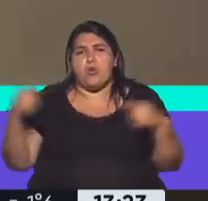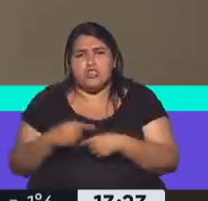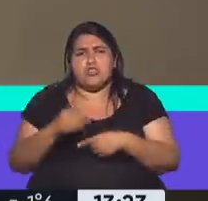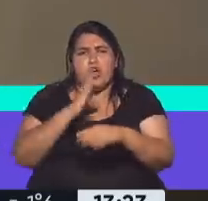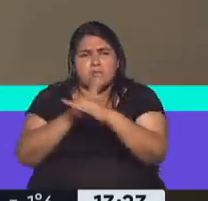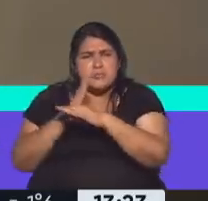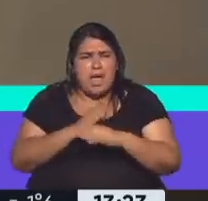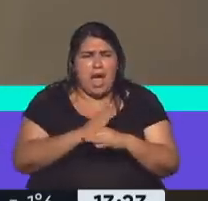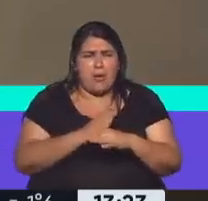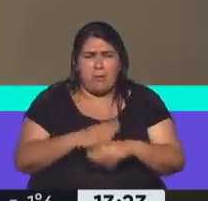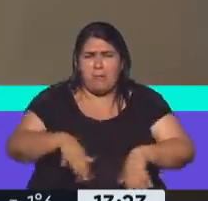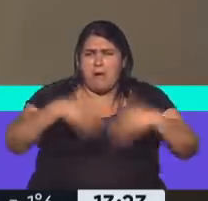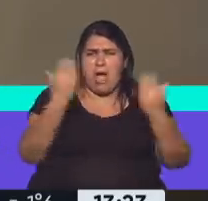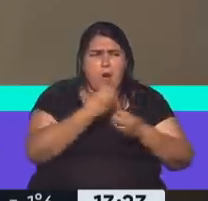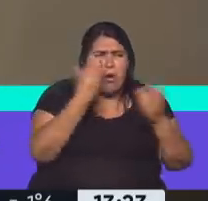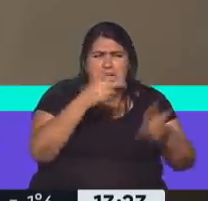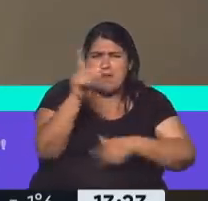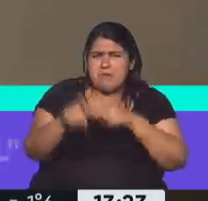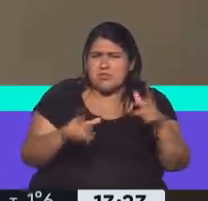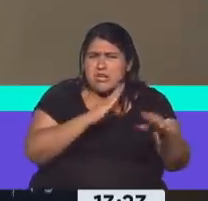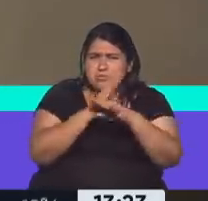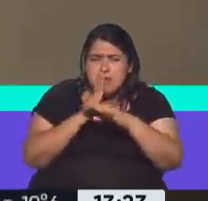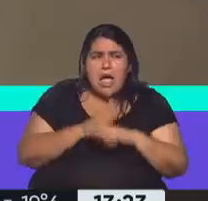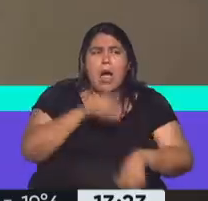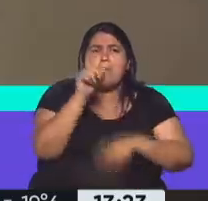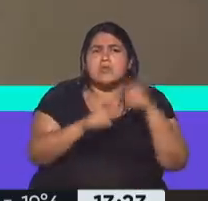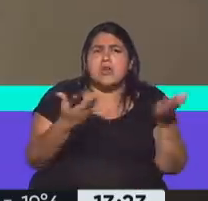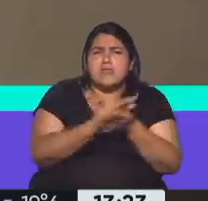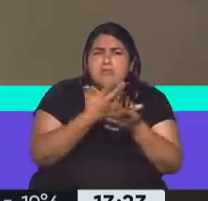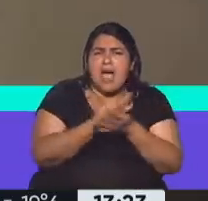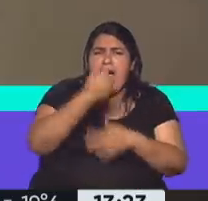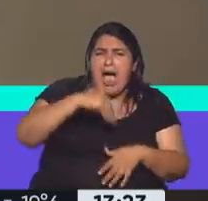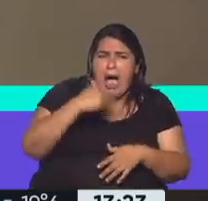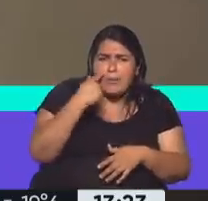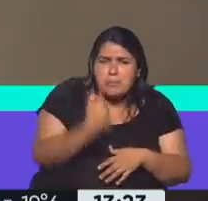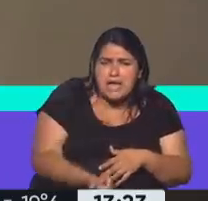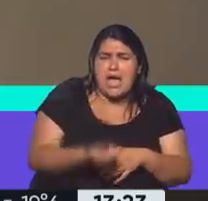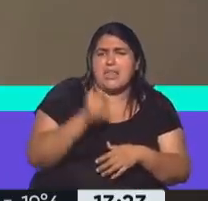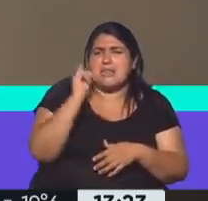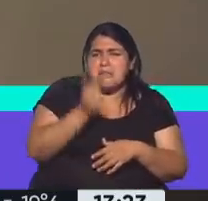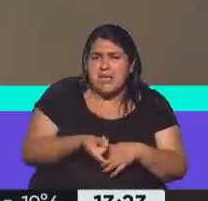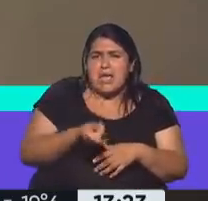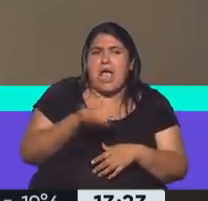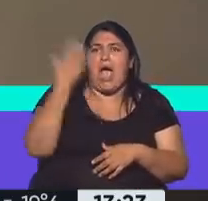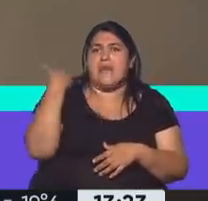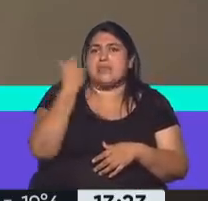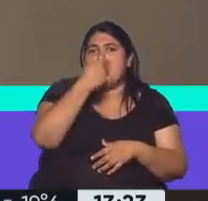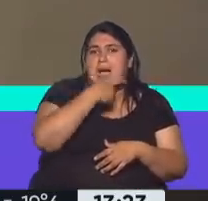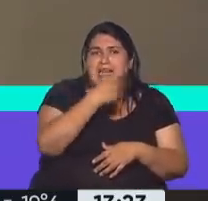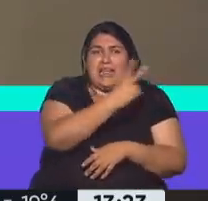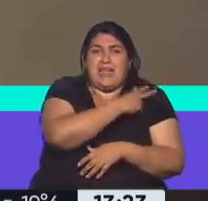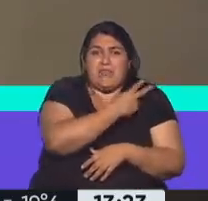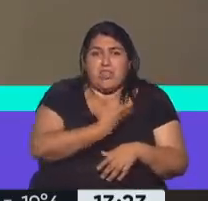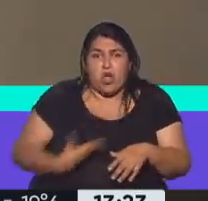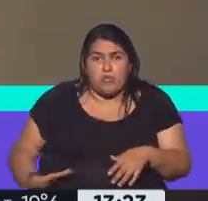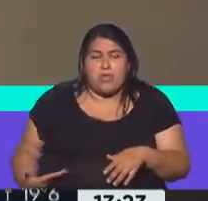lo que se les pasaba. Espiaron a las víctimas de la AMIA, así cuando Macri era jefe de